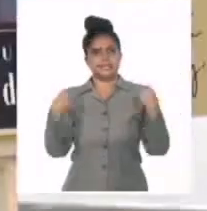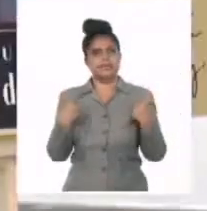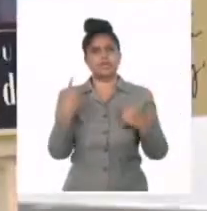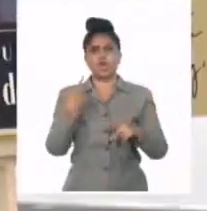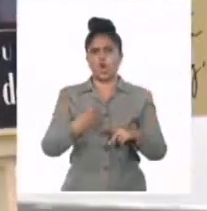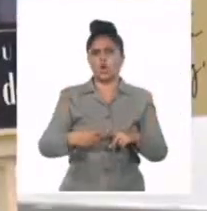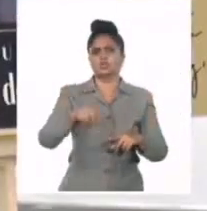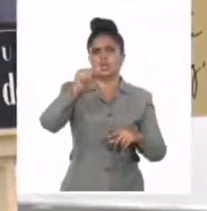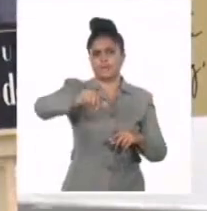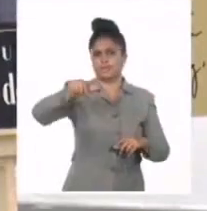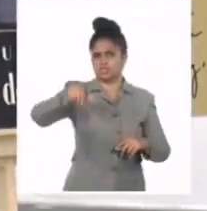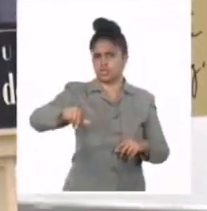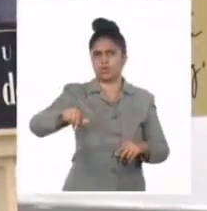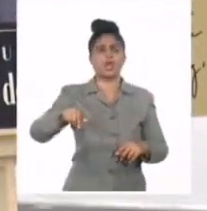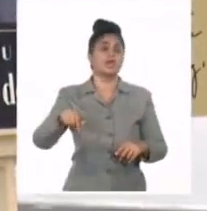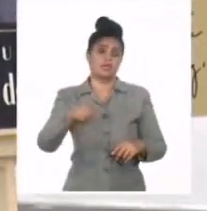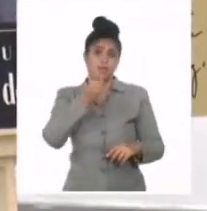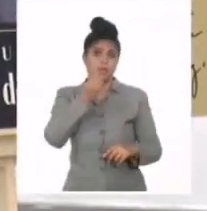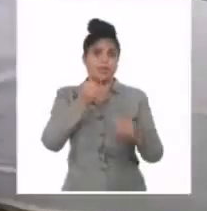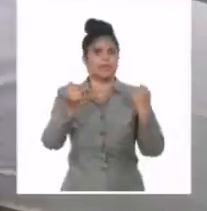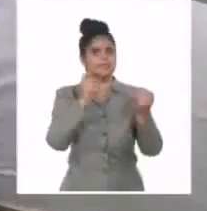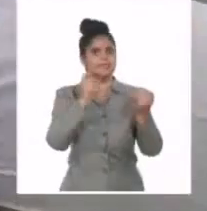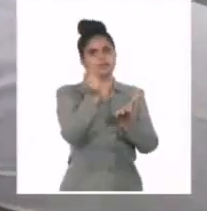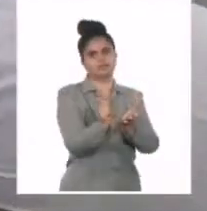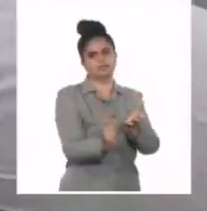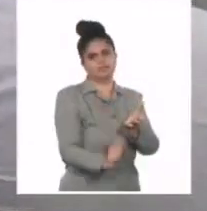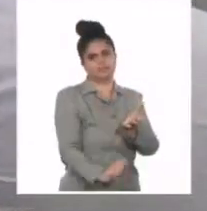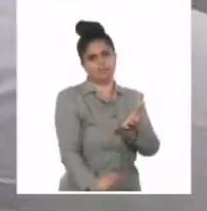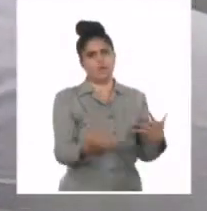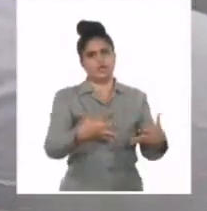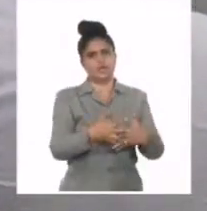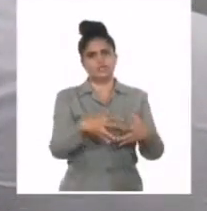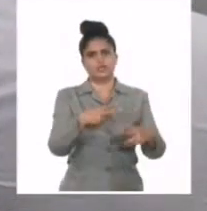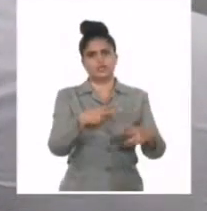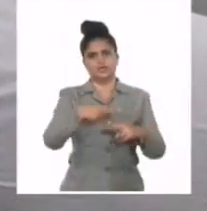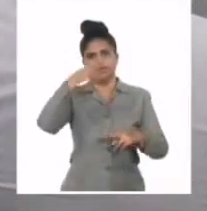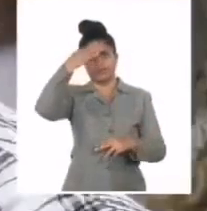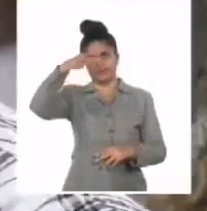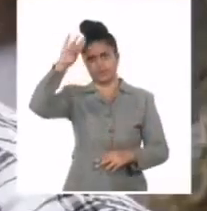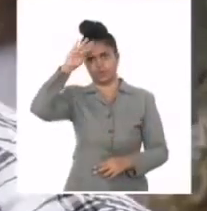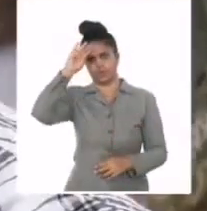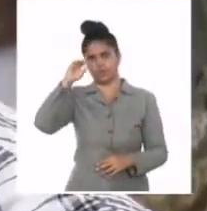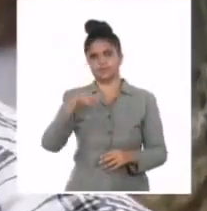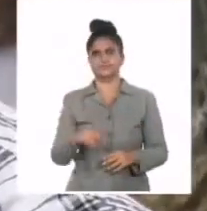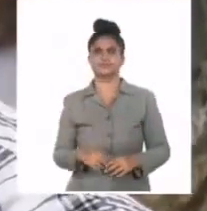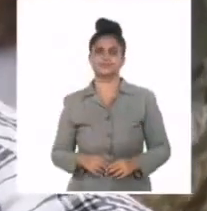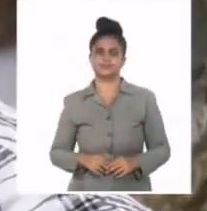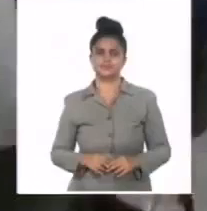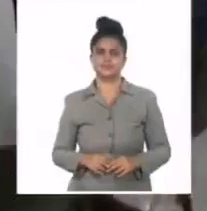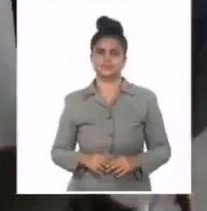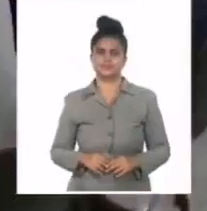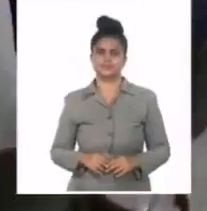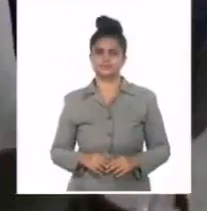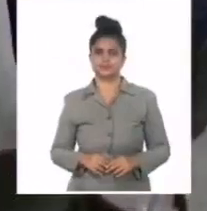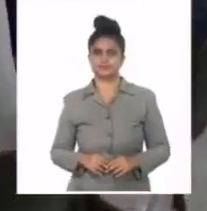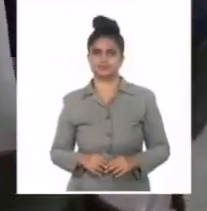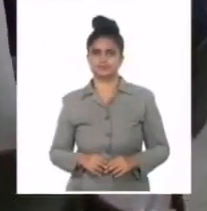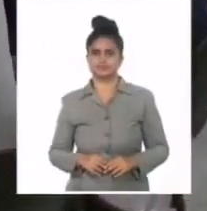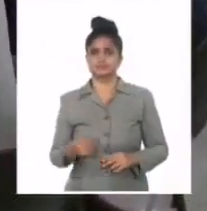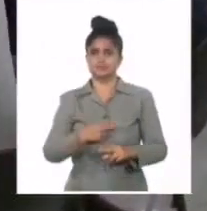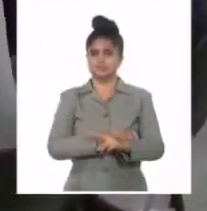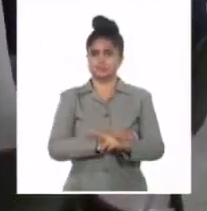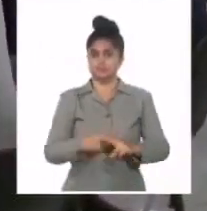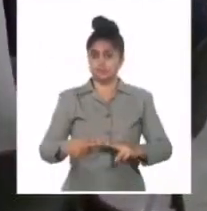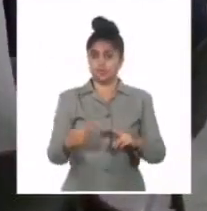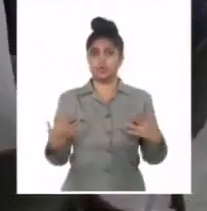conocimiento de la historia en la Mayor de las Antillas. Hallaron y trajeron a Cuba un inmenso patrimonio vinculado con la presencia del Che